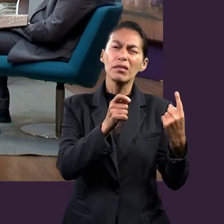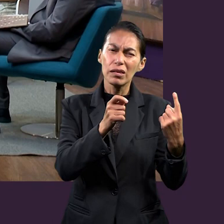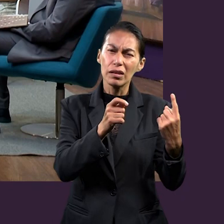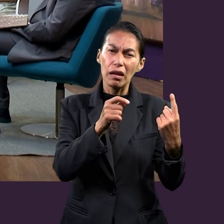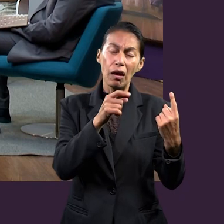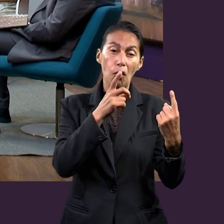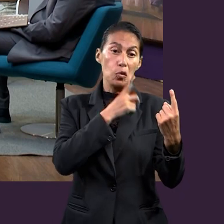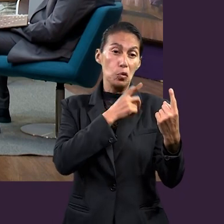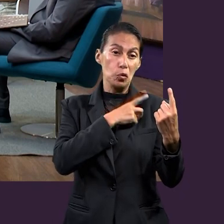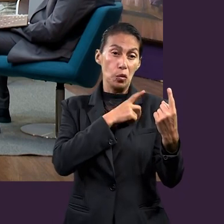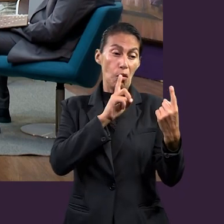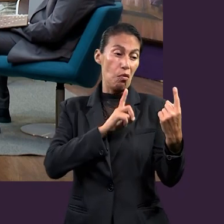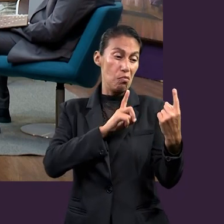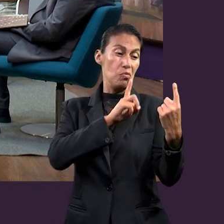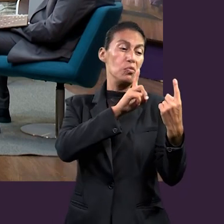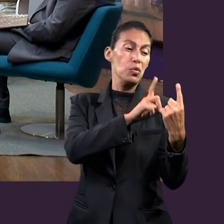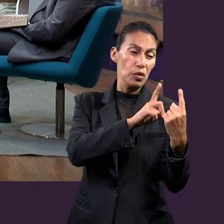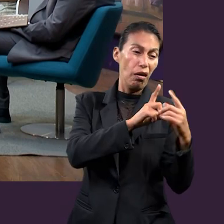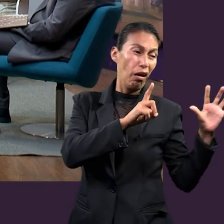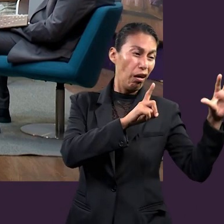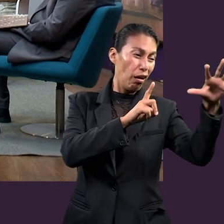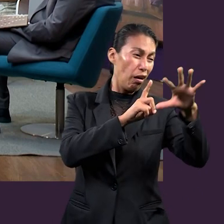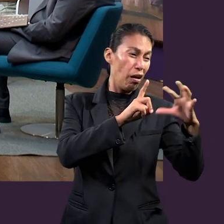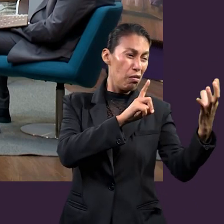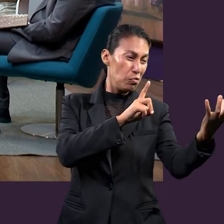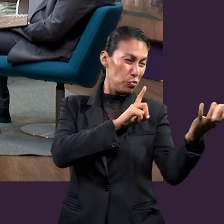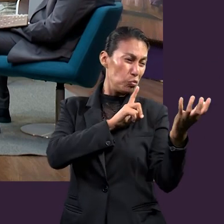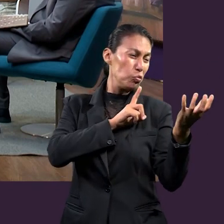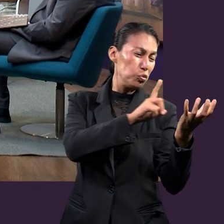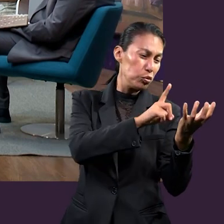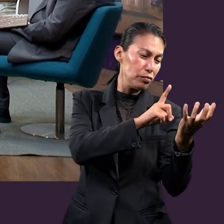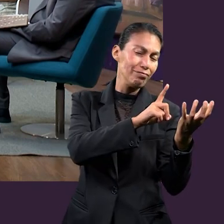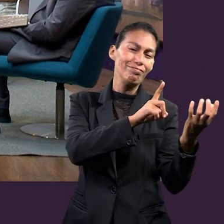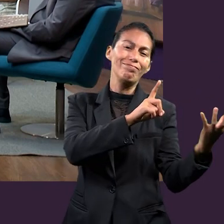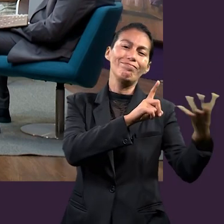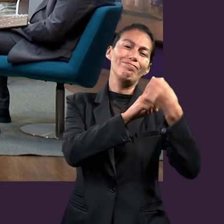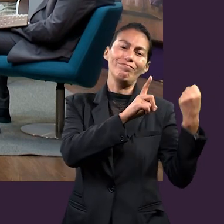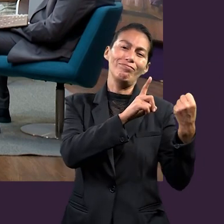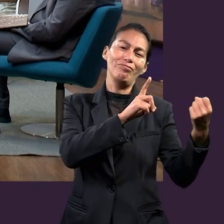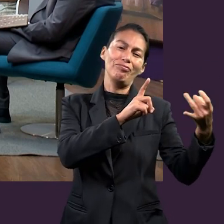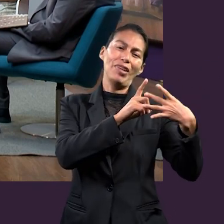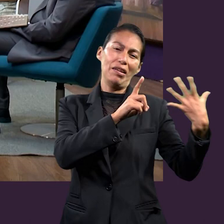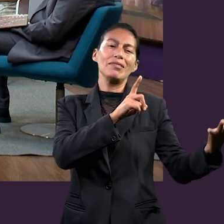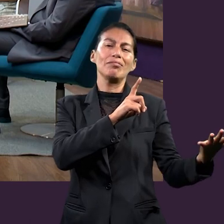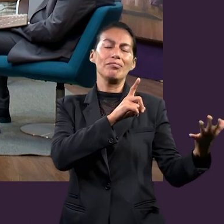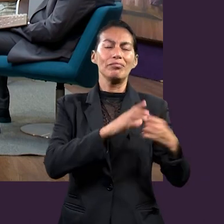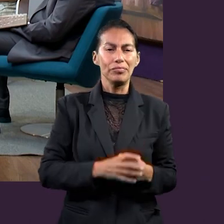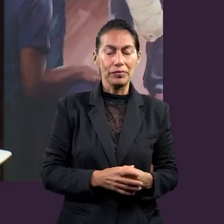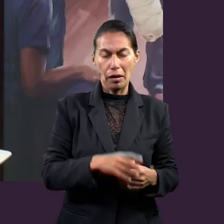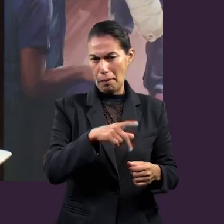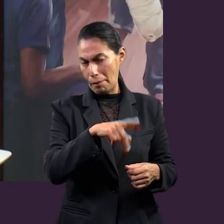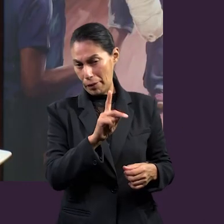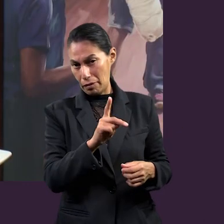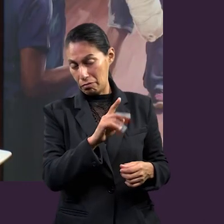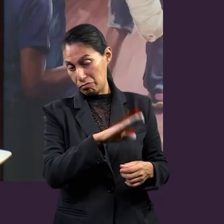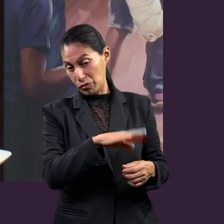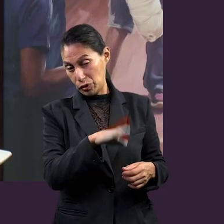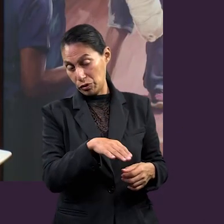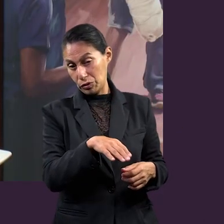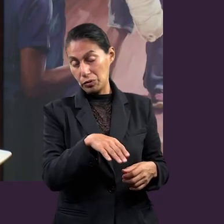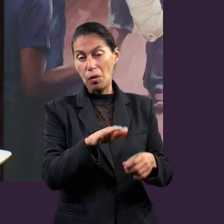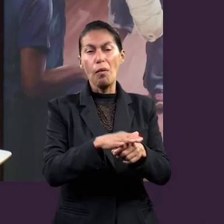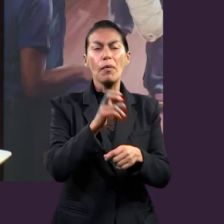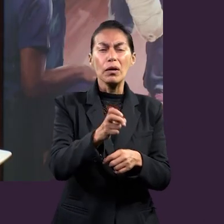cuando ellos se enfrentaban las batallas generales con todos los demás enemigos, terminaban muertos.